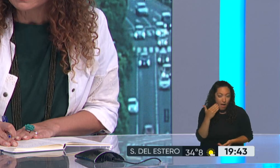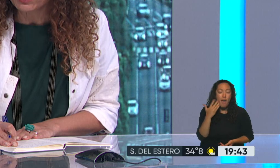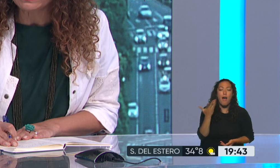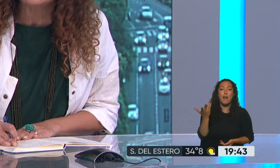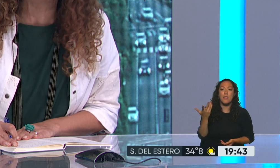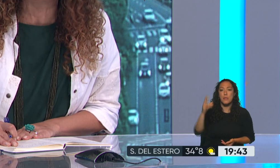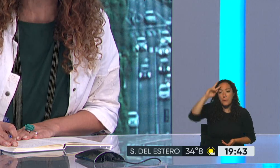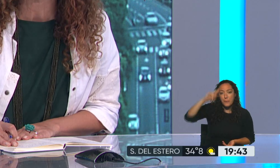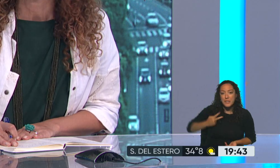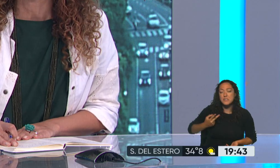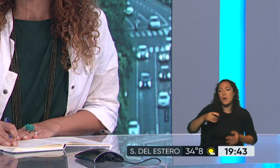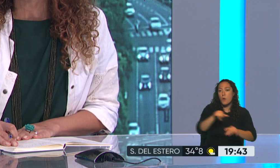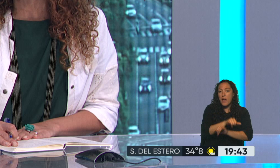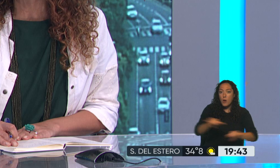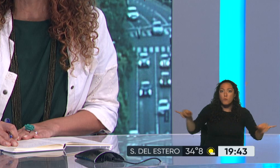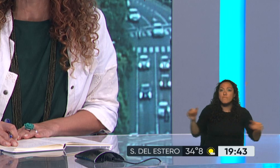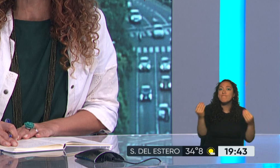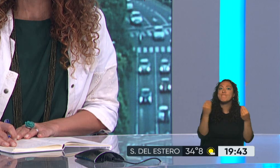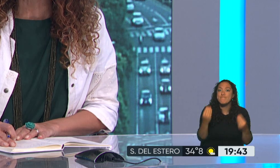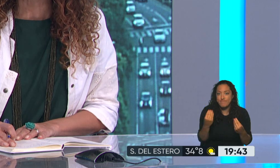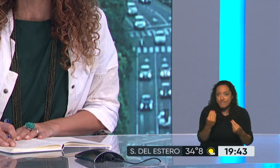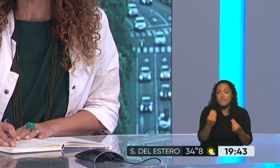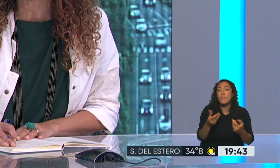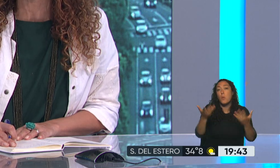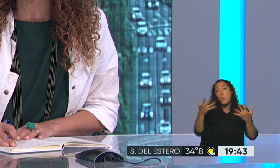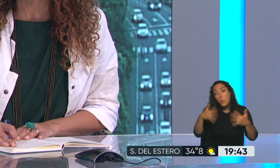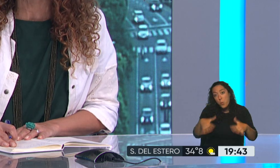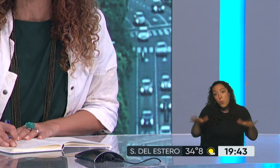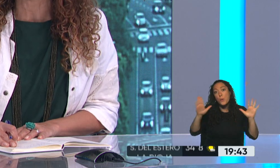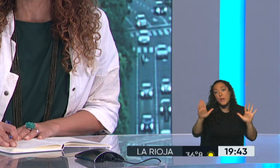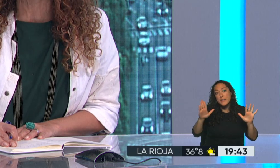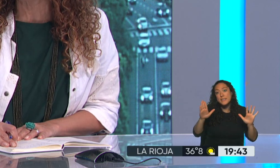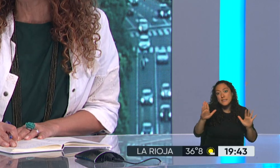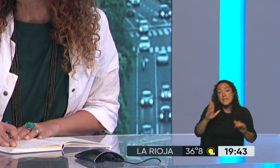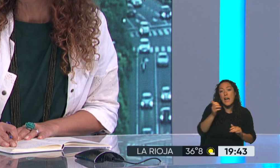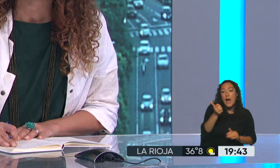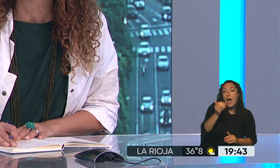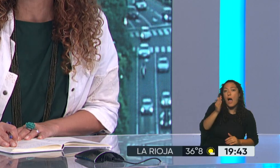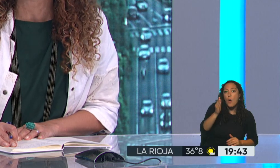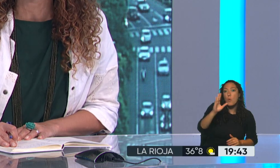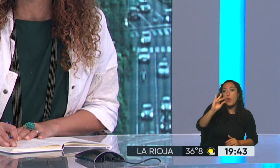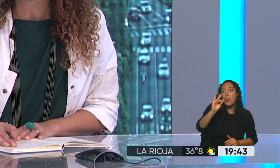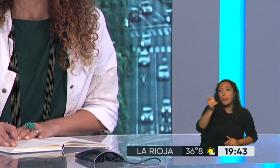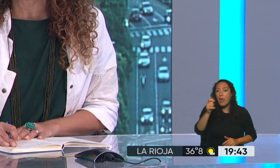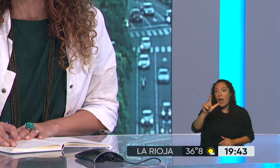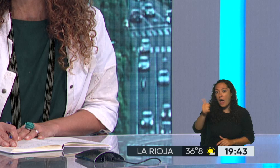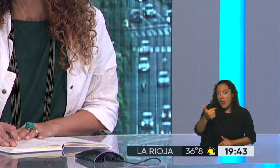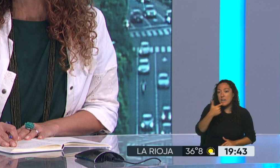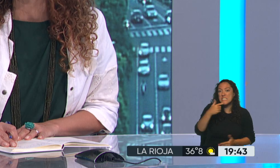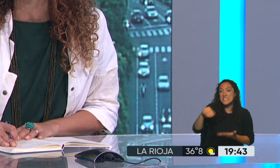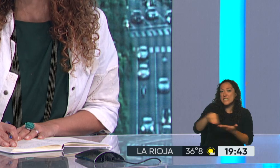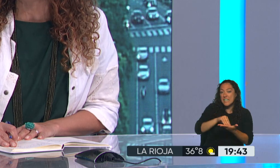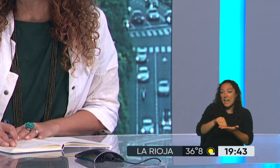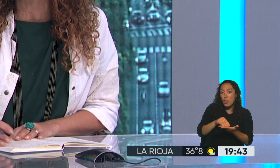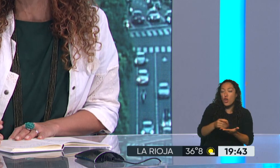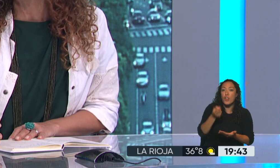propia Villa Rubel dijo que es posible que vaya Bartolomé Abdala, un senador puntano